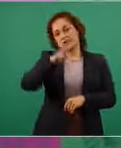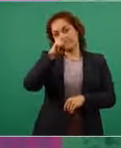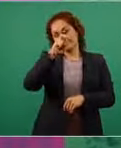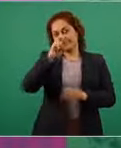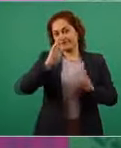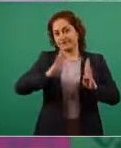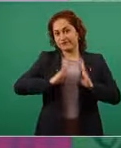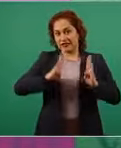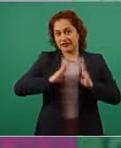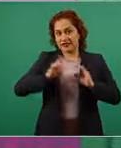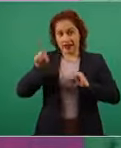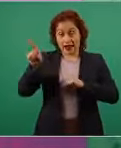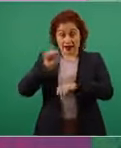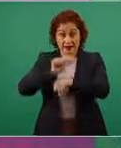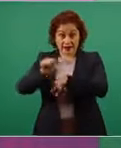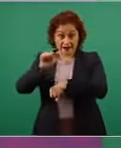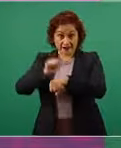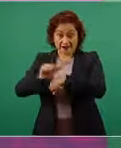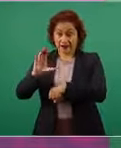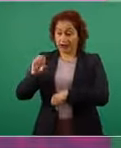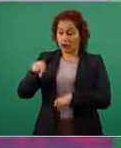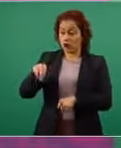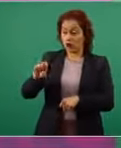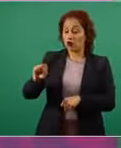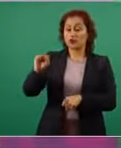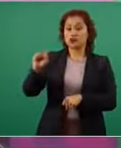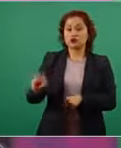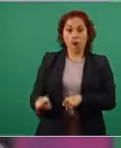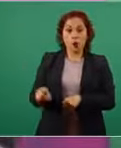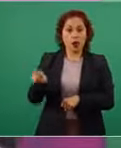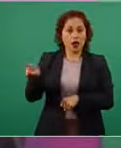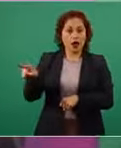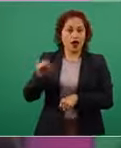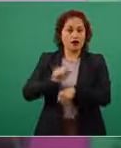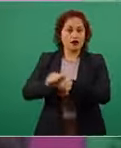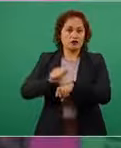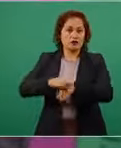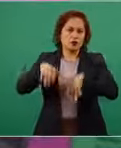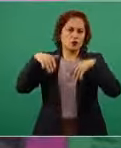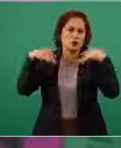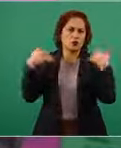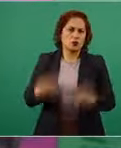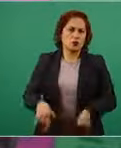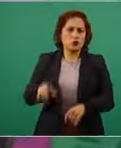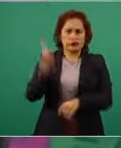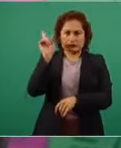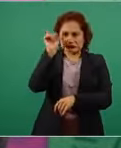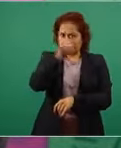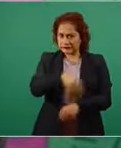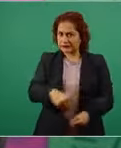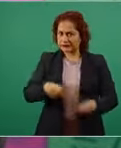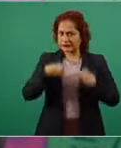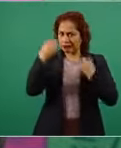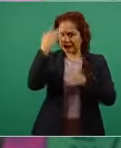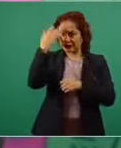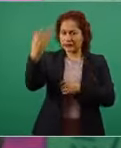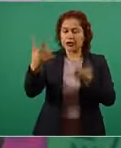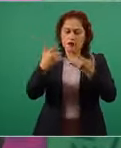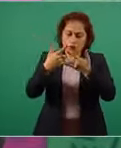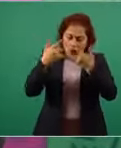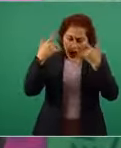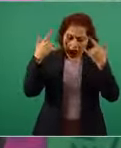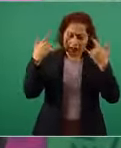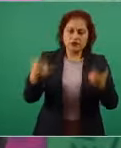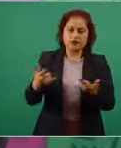en Argentina todo eso que es una historia de mucha